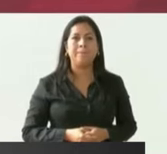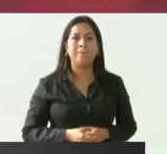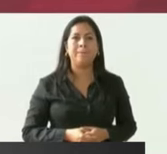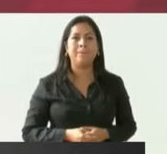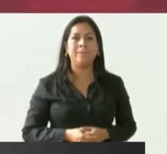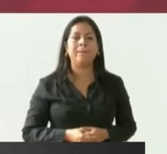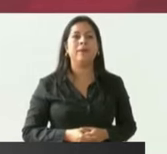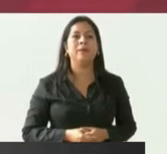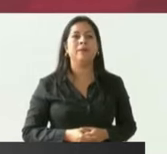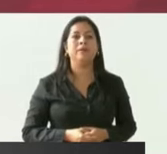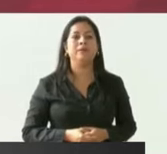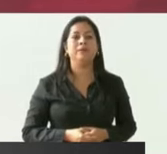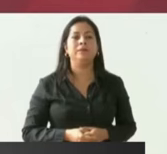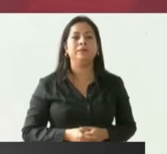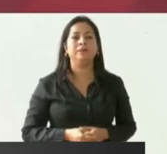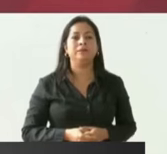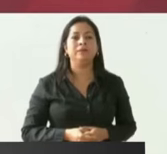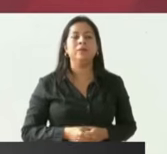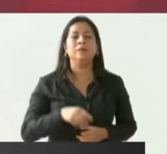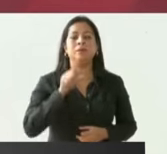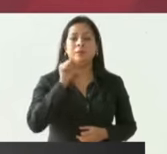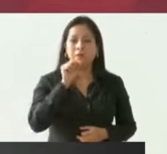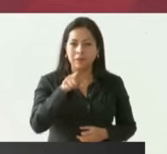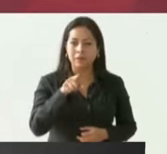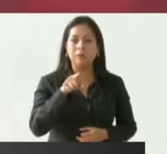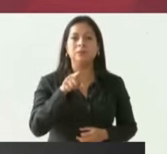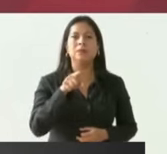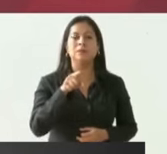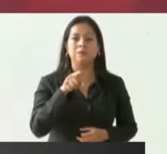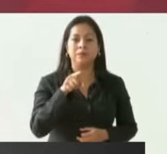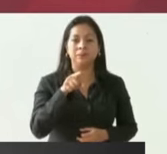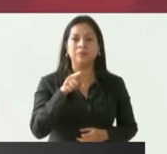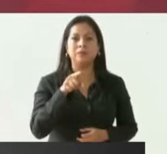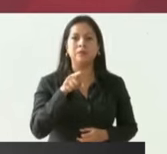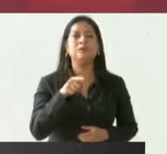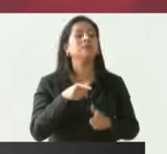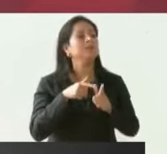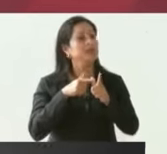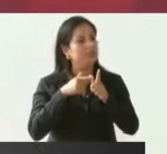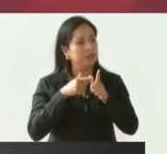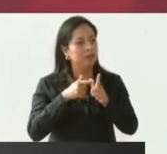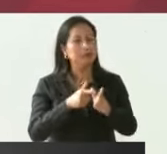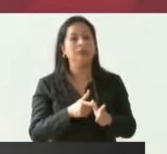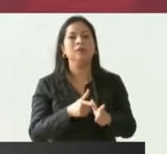vamos también a continuar